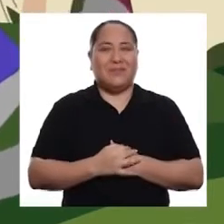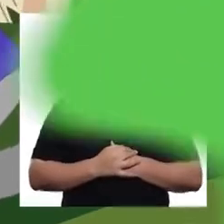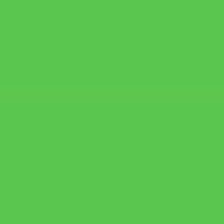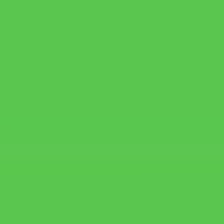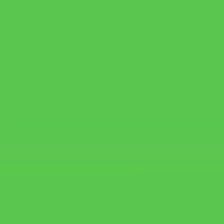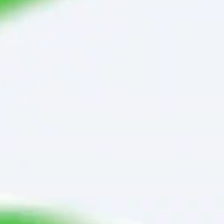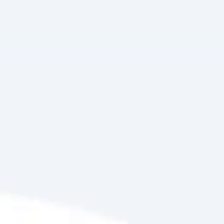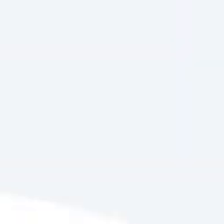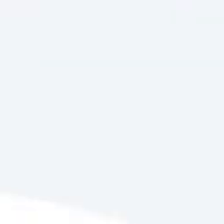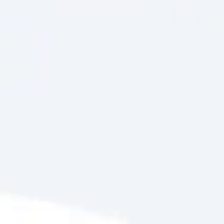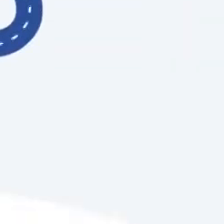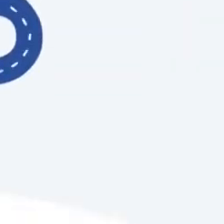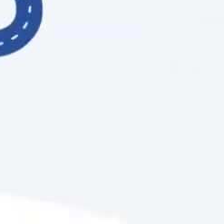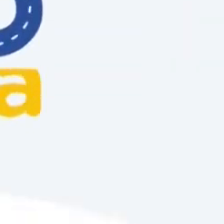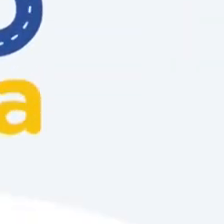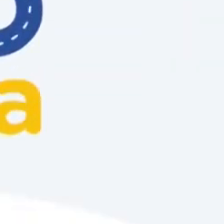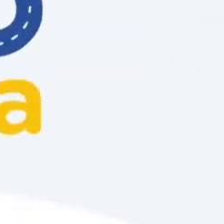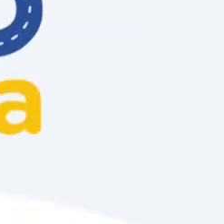respetar.